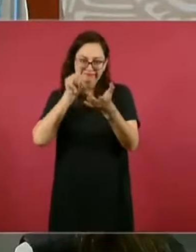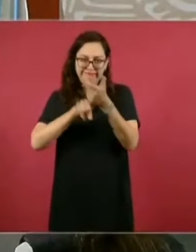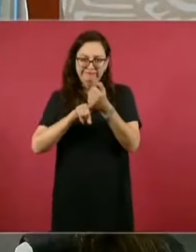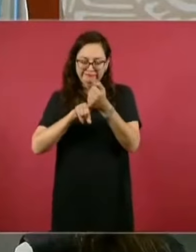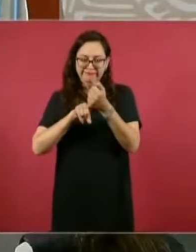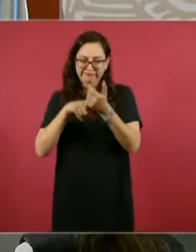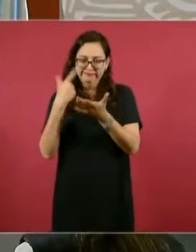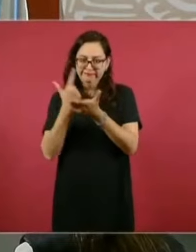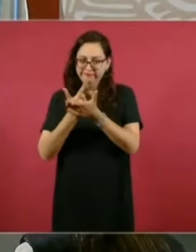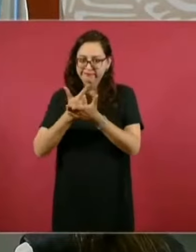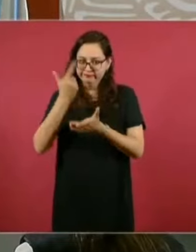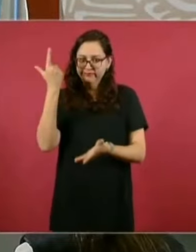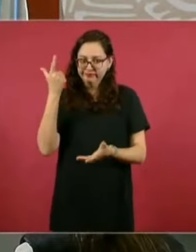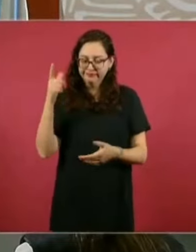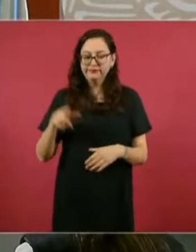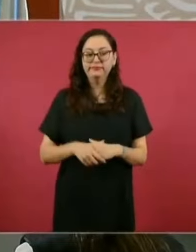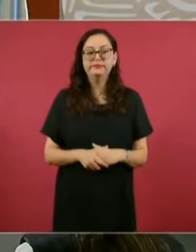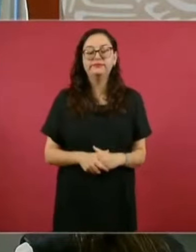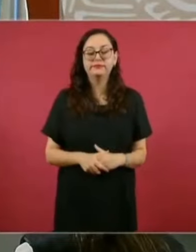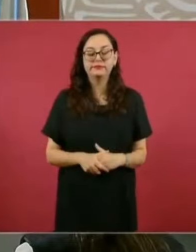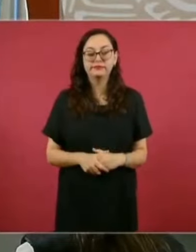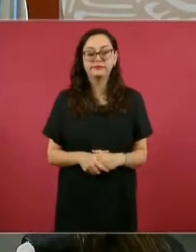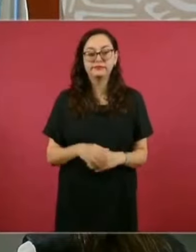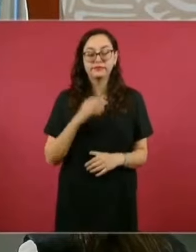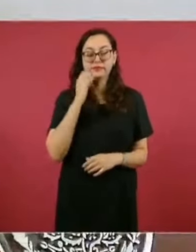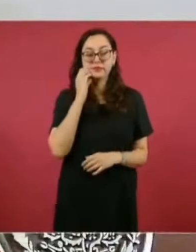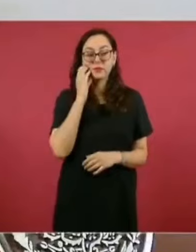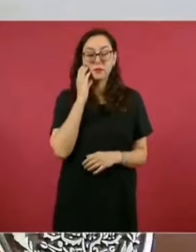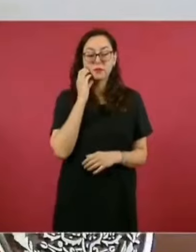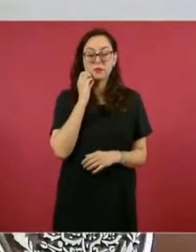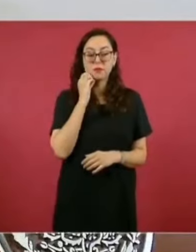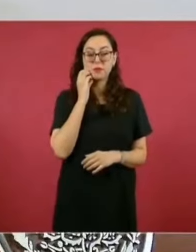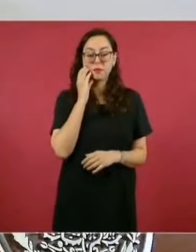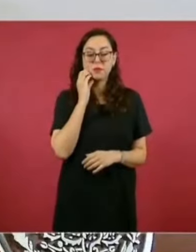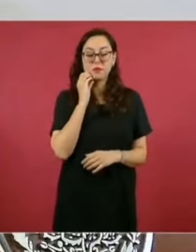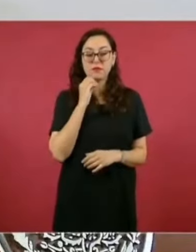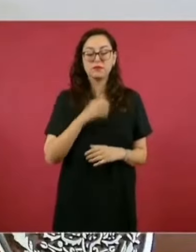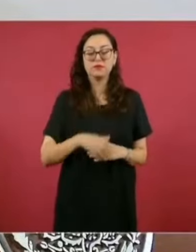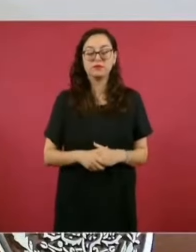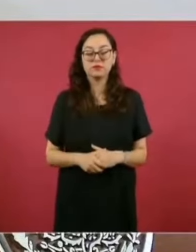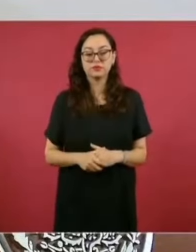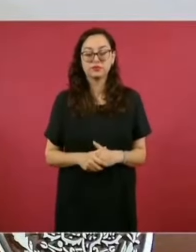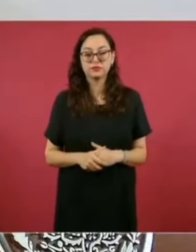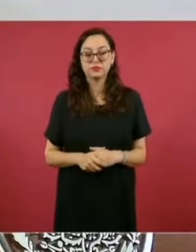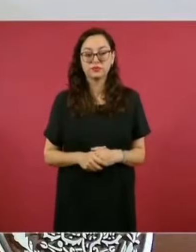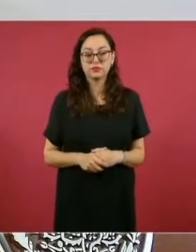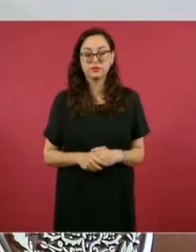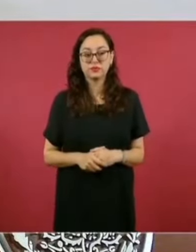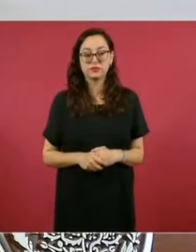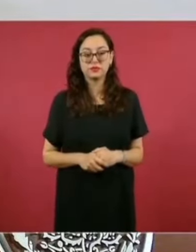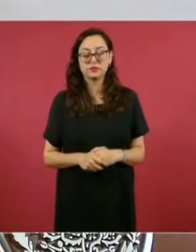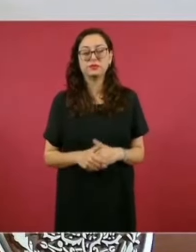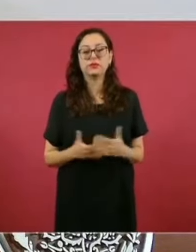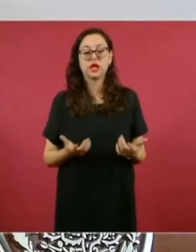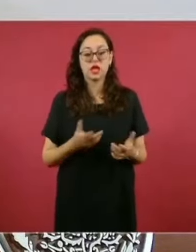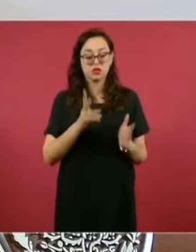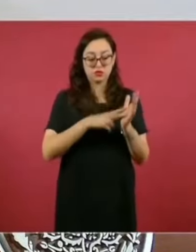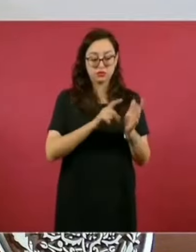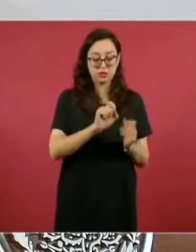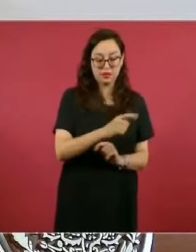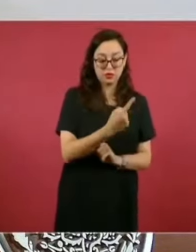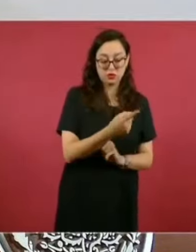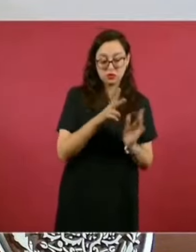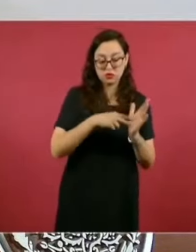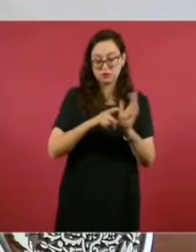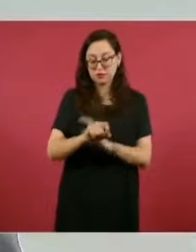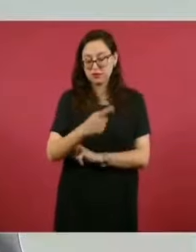graves. En los años de 21, 22, 23